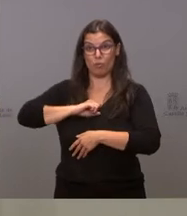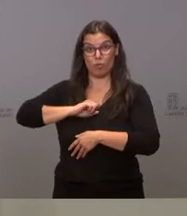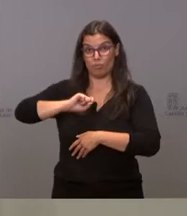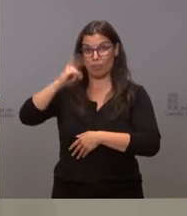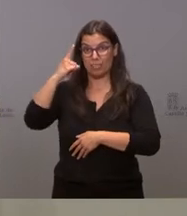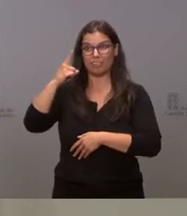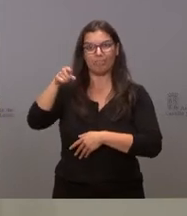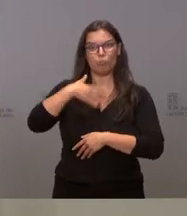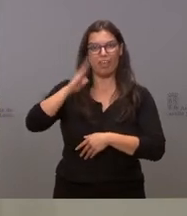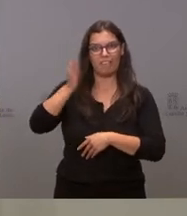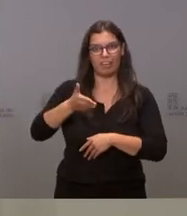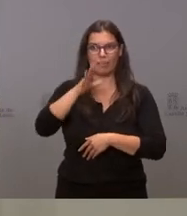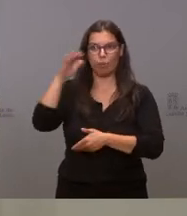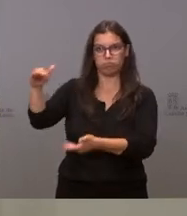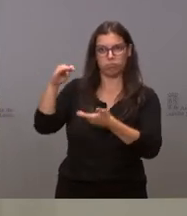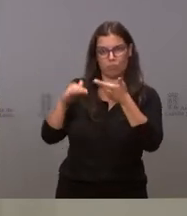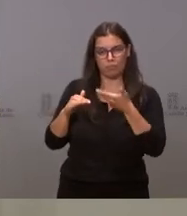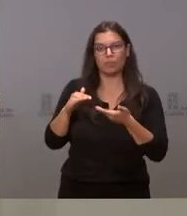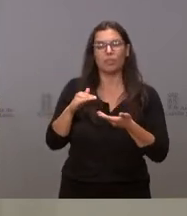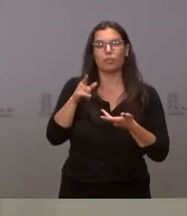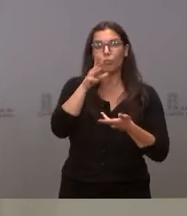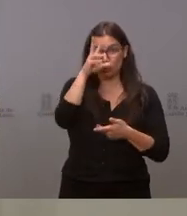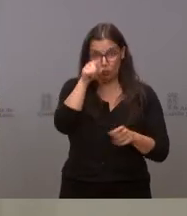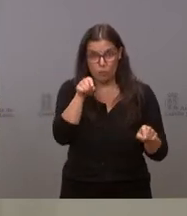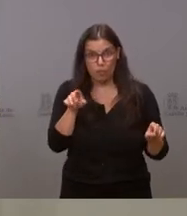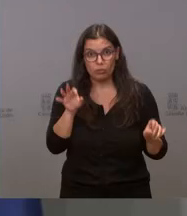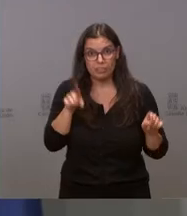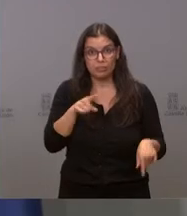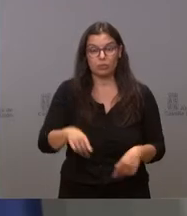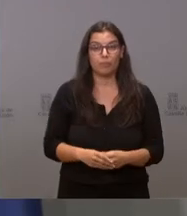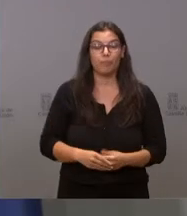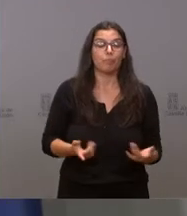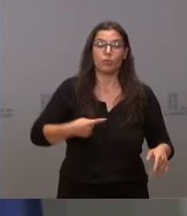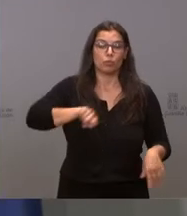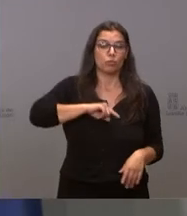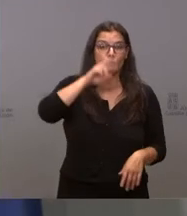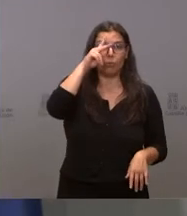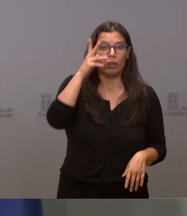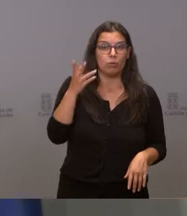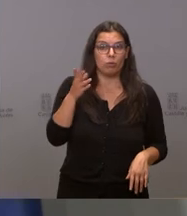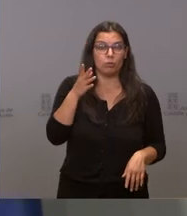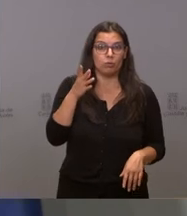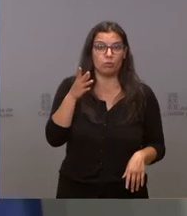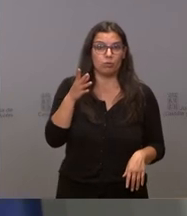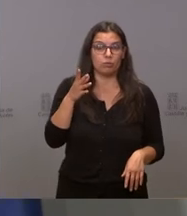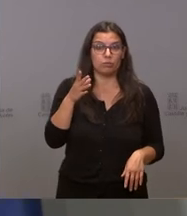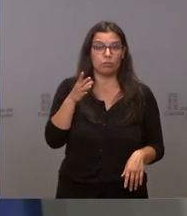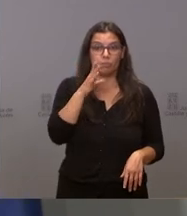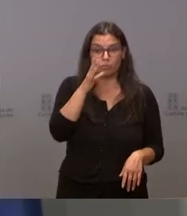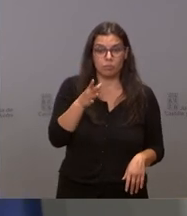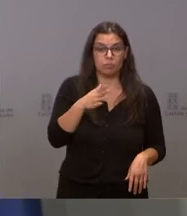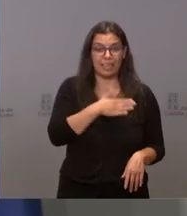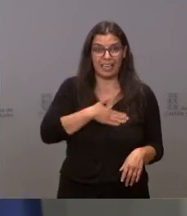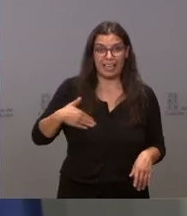contagios. Me imagino que por ahí es por donde va la preocupación, ¿no? Bueno, nuestra preocupación es la de poder completar